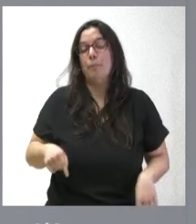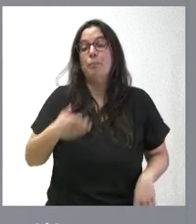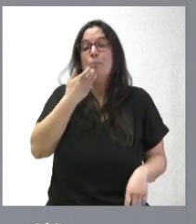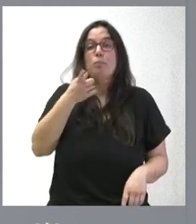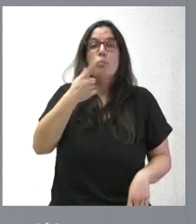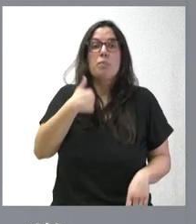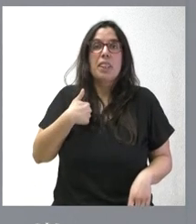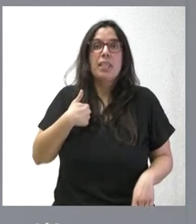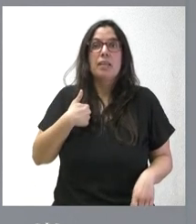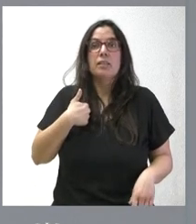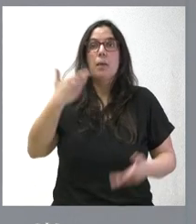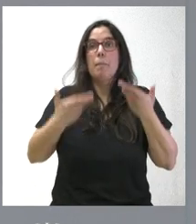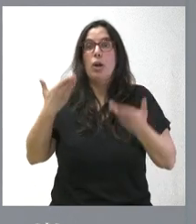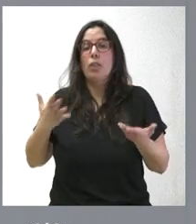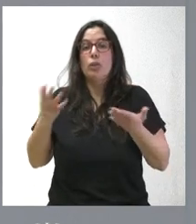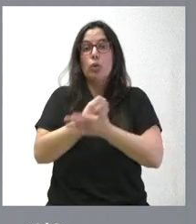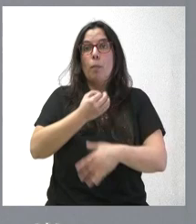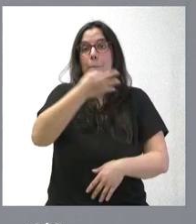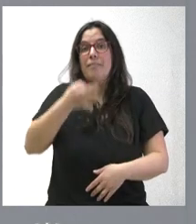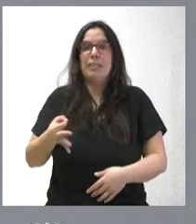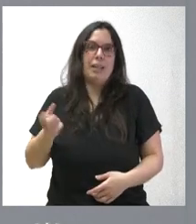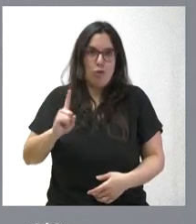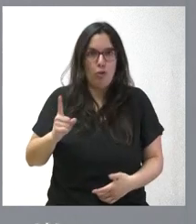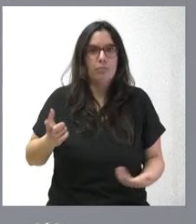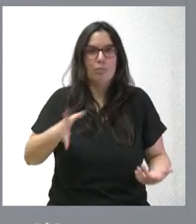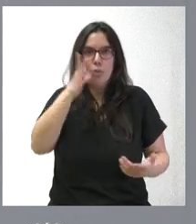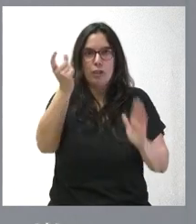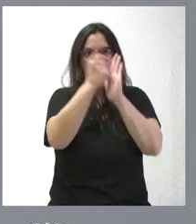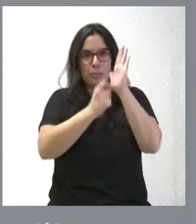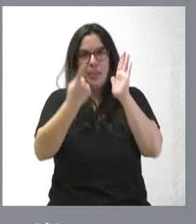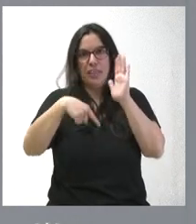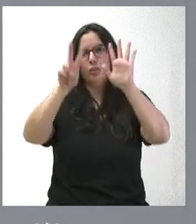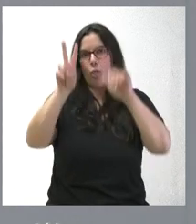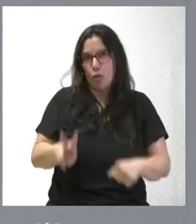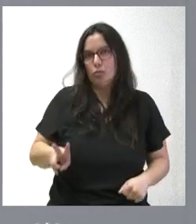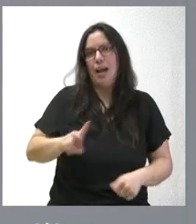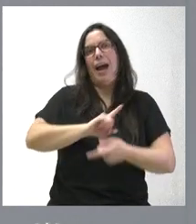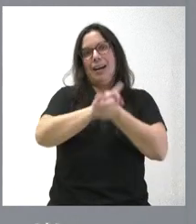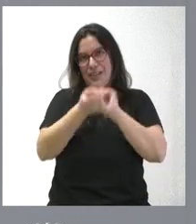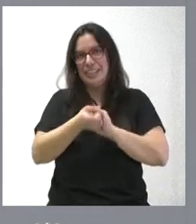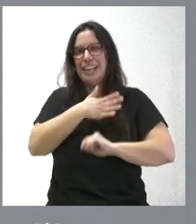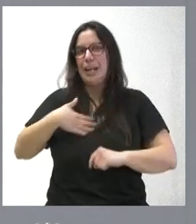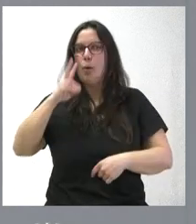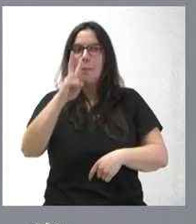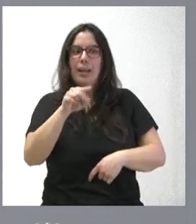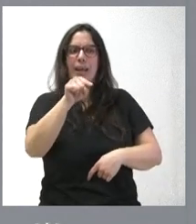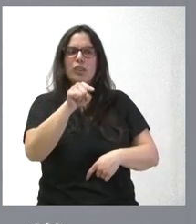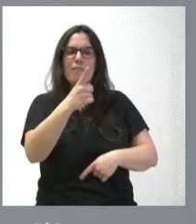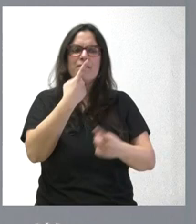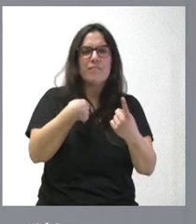me dice que todas las valoraciones son perfectas, no, porque para eso lo hacemos 102, se trata de todo lo contrario, ver dónde podemos mejorar,